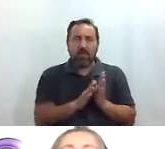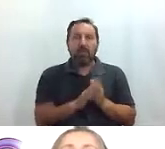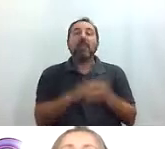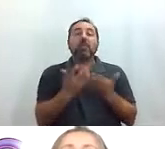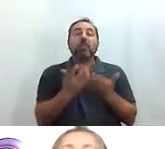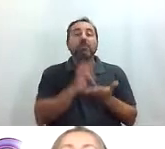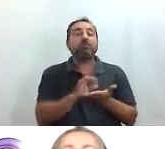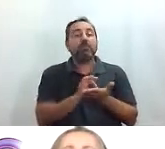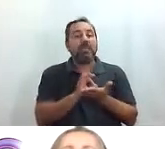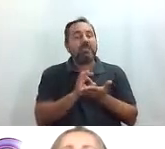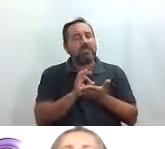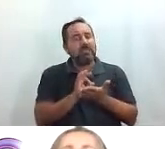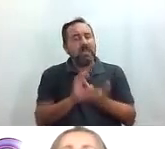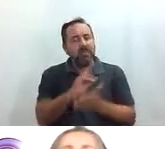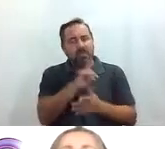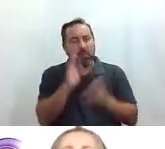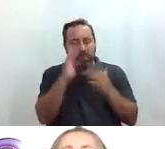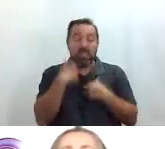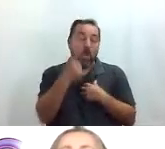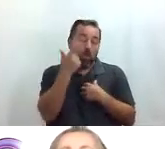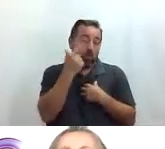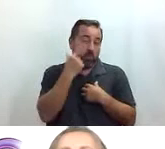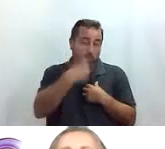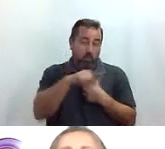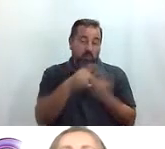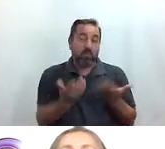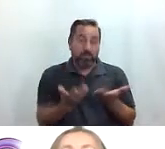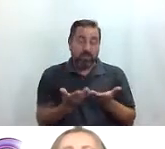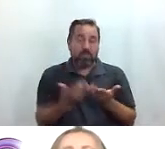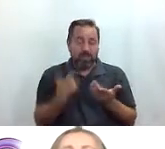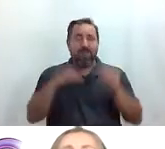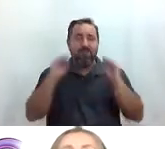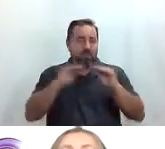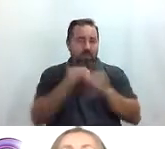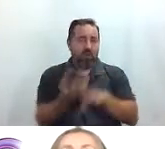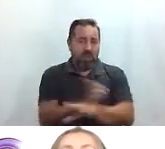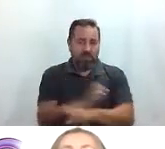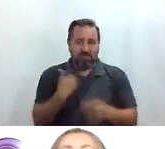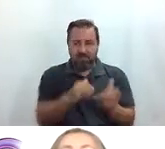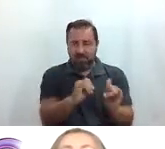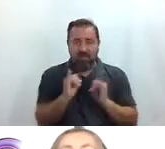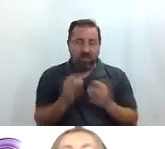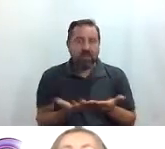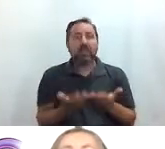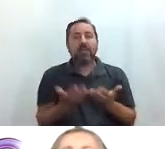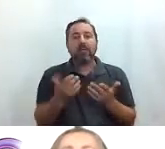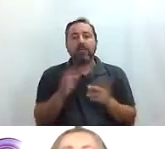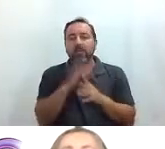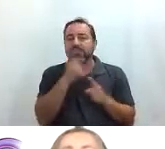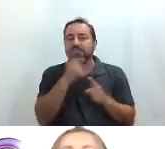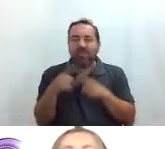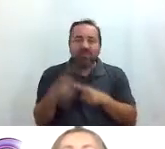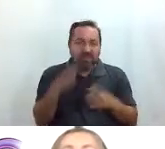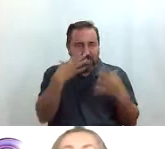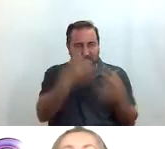servicio se notaba que estaba ya acostumbrado probablemente formado ya para pues eso para tratar con las distintas